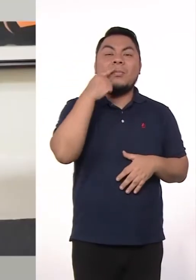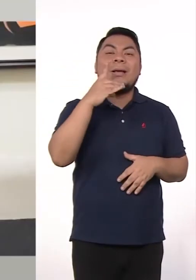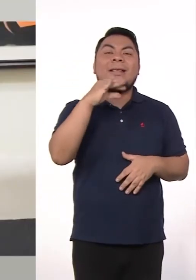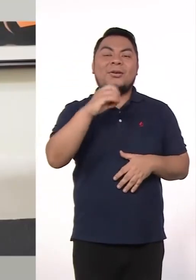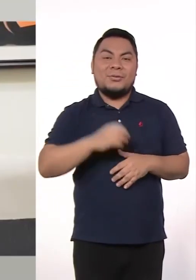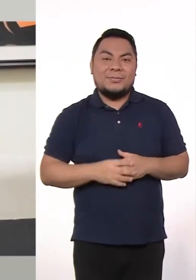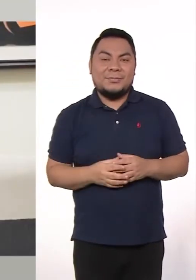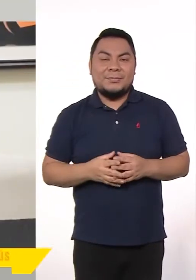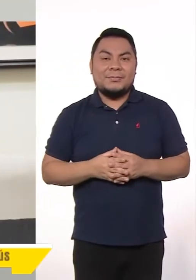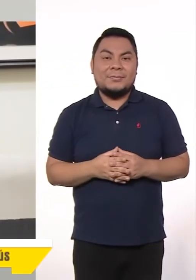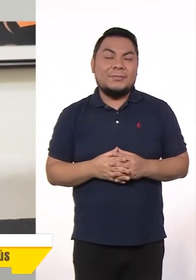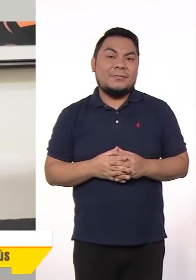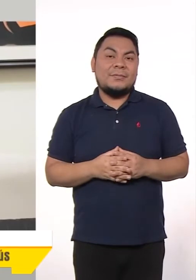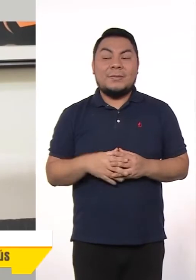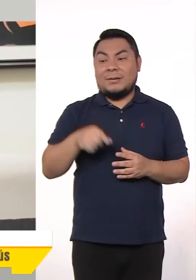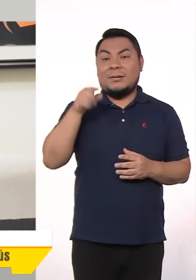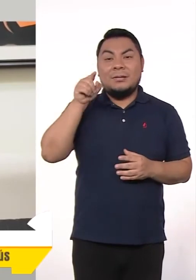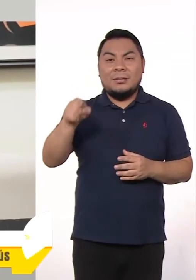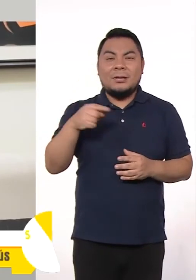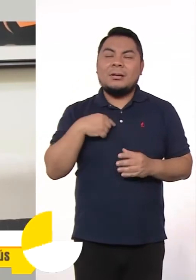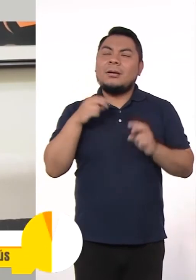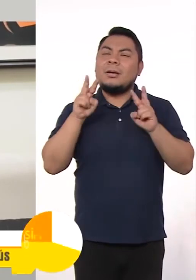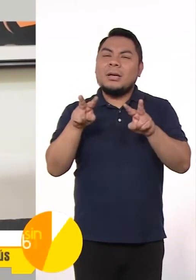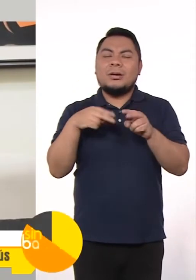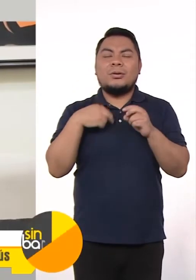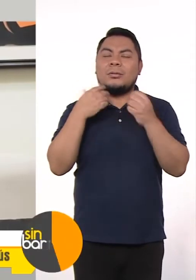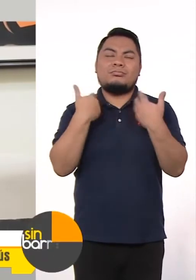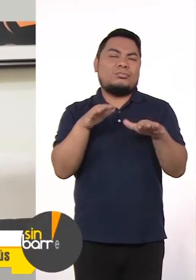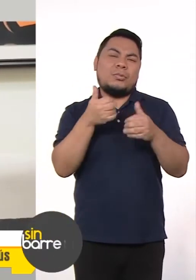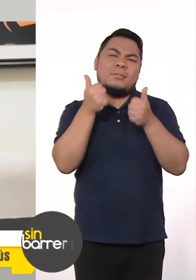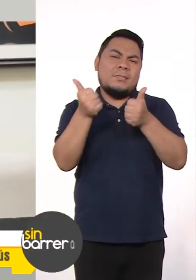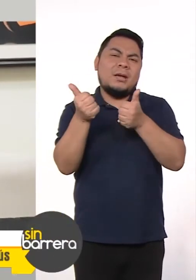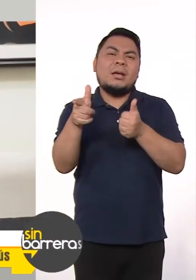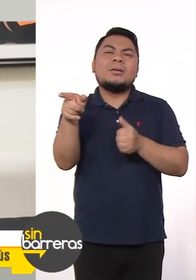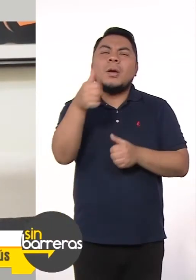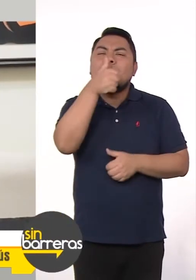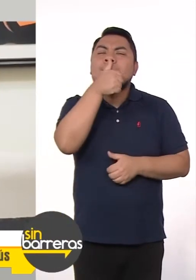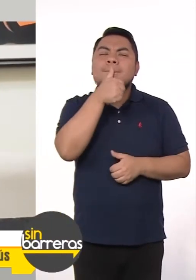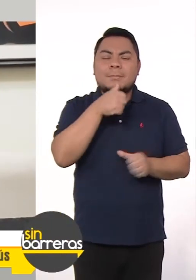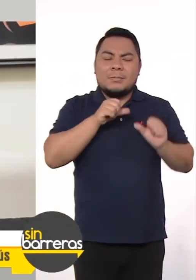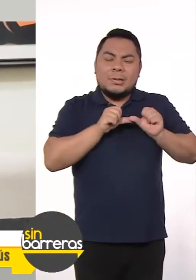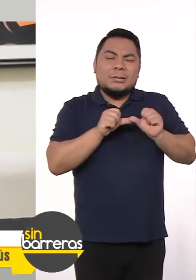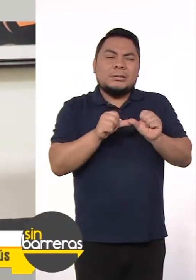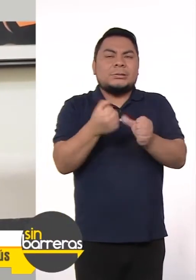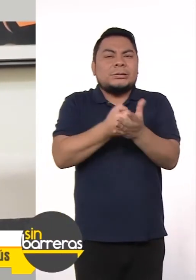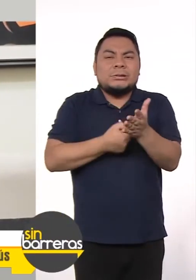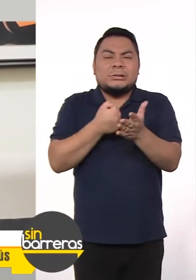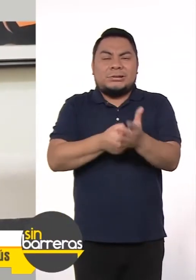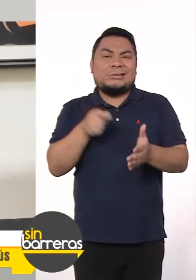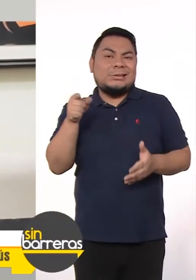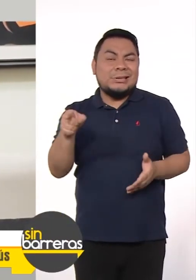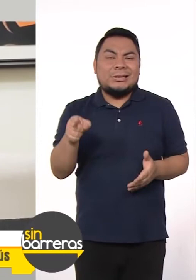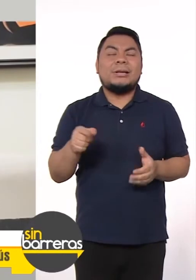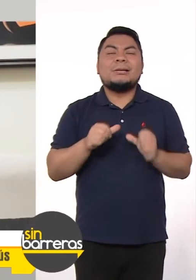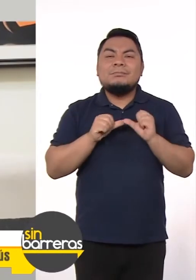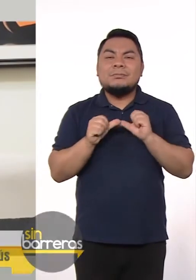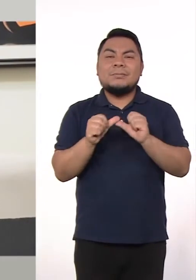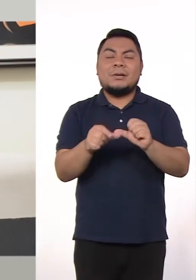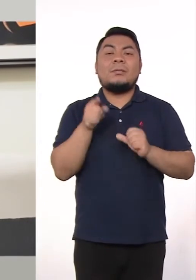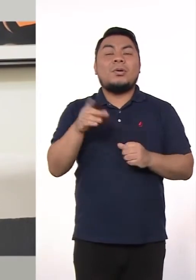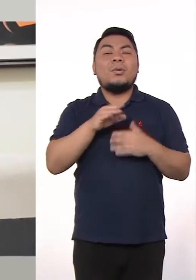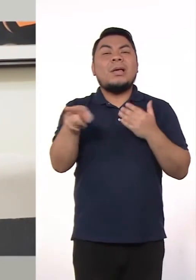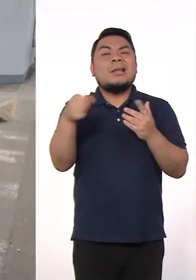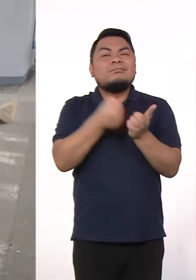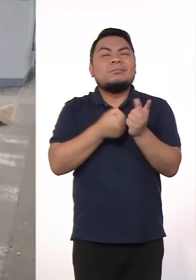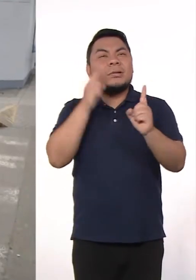Yo envío de Jesús su perseverancia, su entusiasmo, esa decisión que tiene para lograr